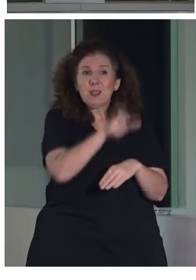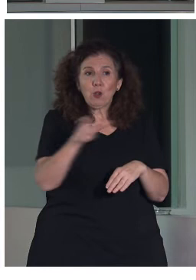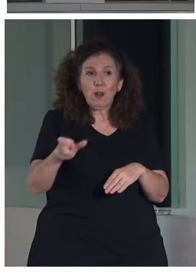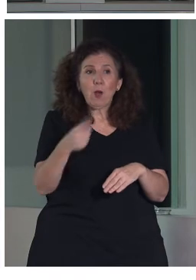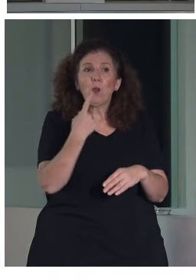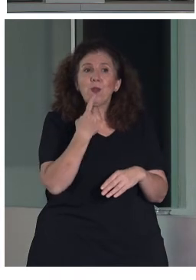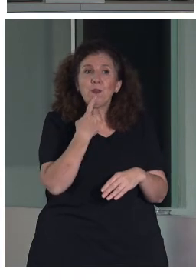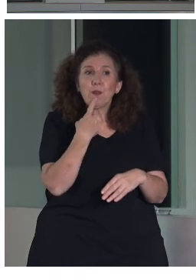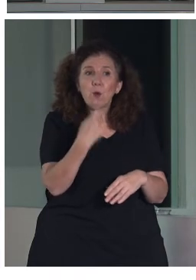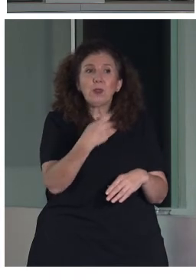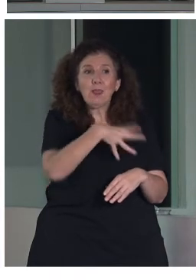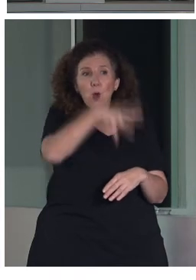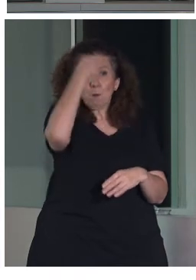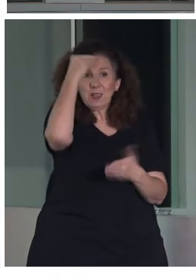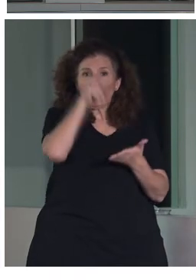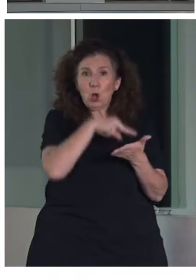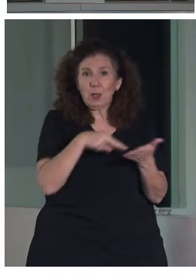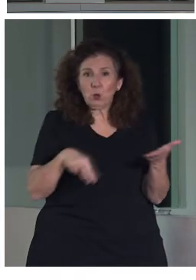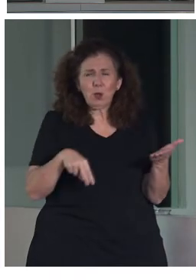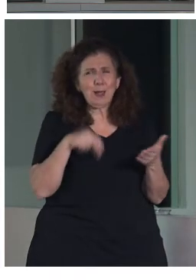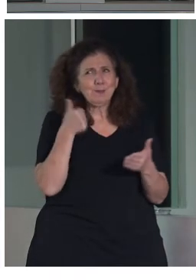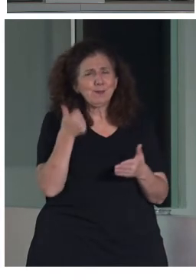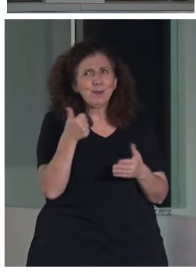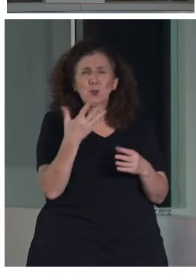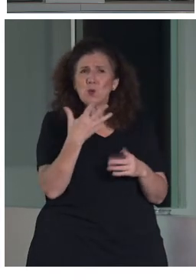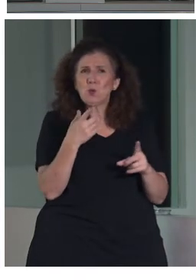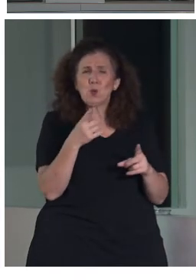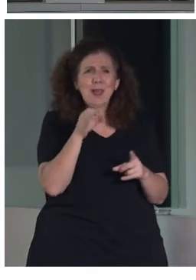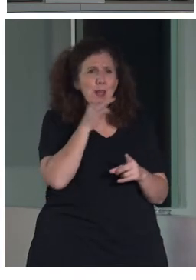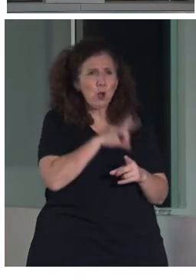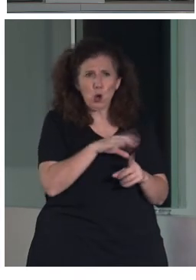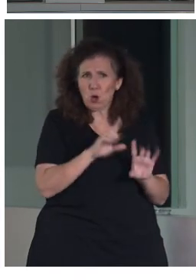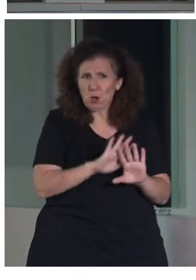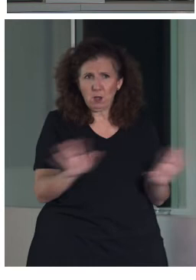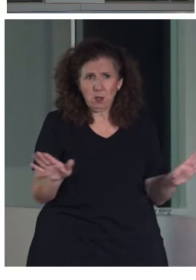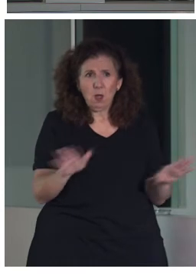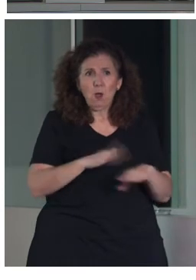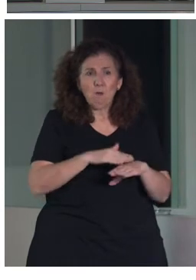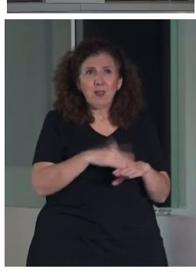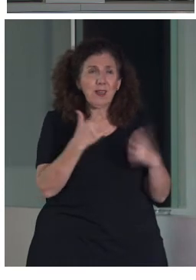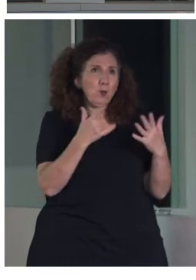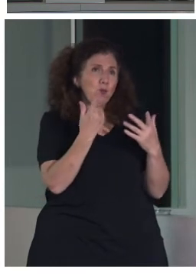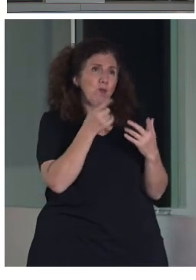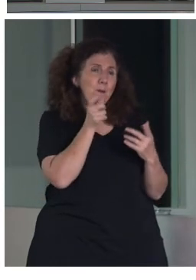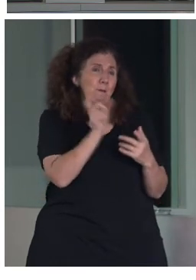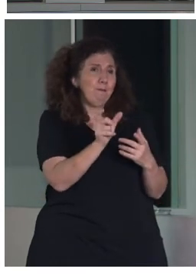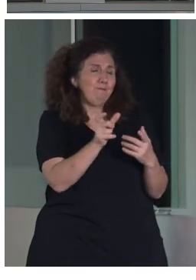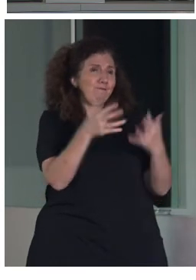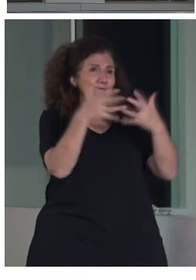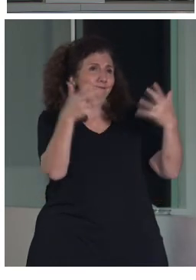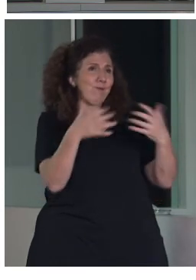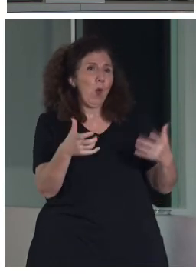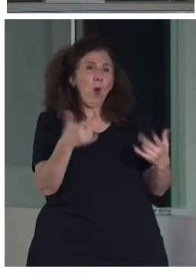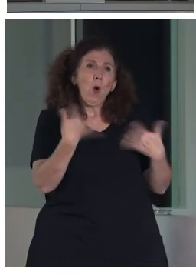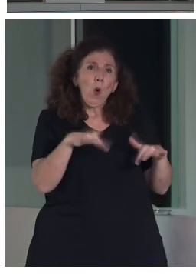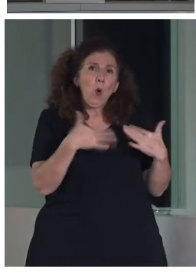una confusión que existía hasta hace poco en torno a la lectura fácil. Es un término que suena muy bien y que todo el mundo se emociona muchas veces cuando lo descubre